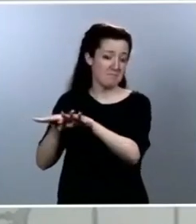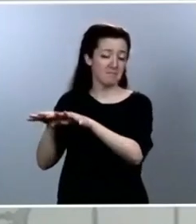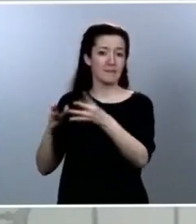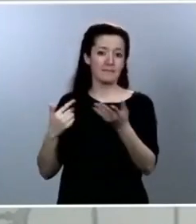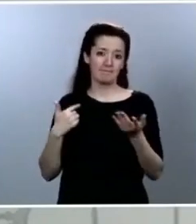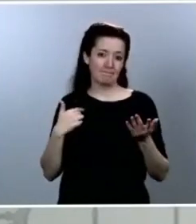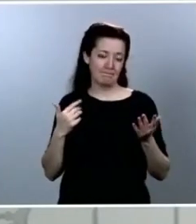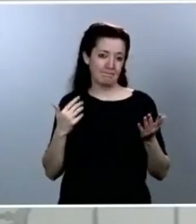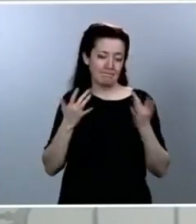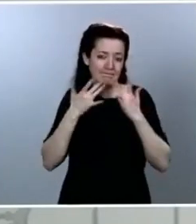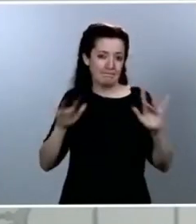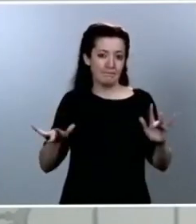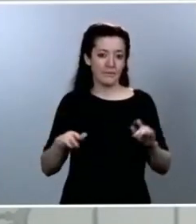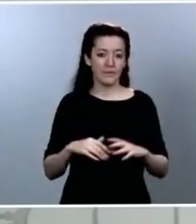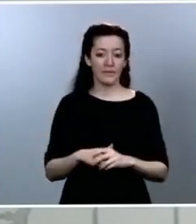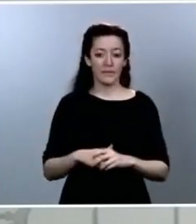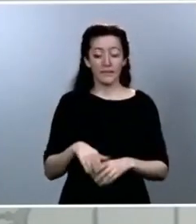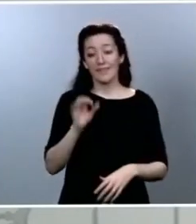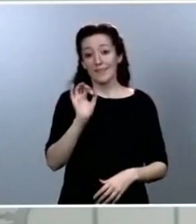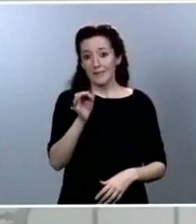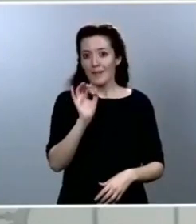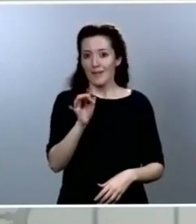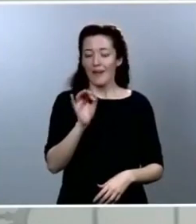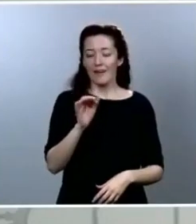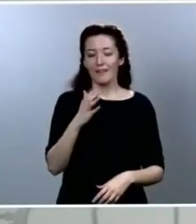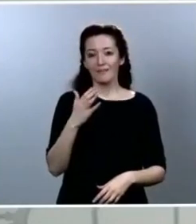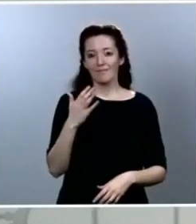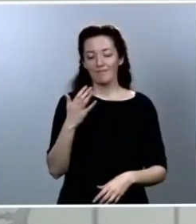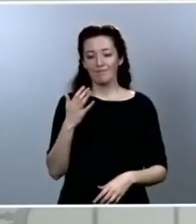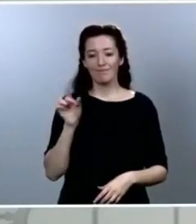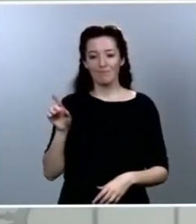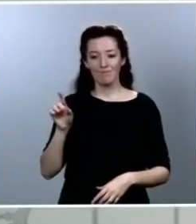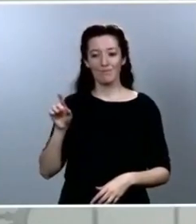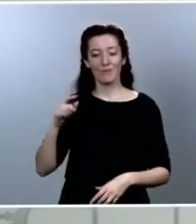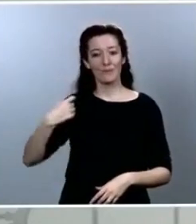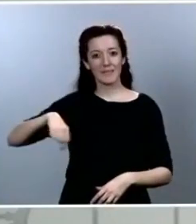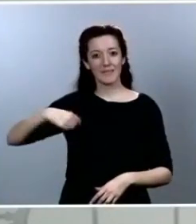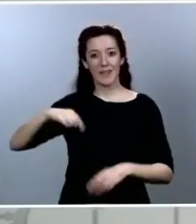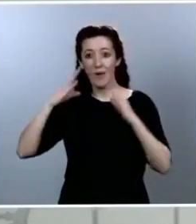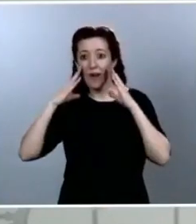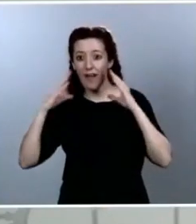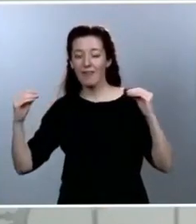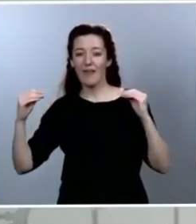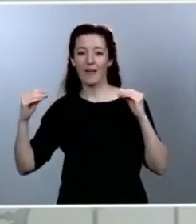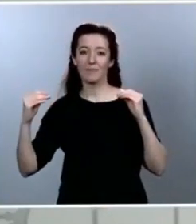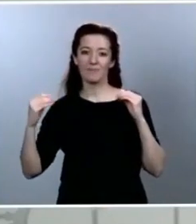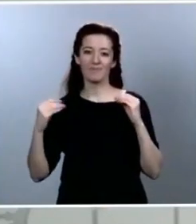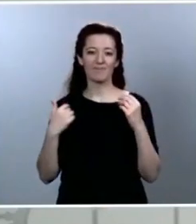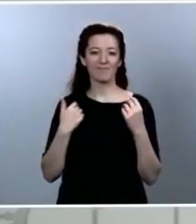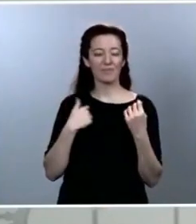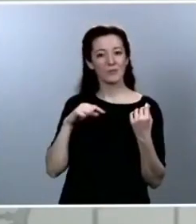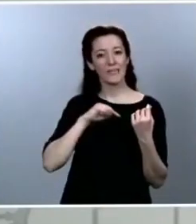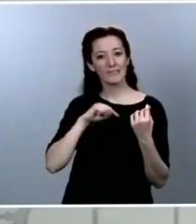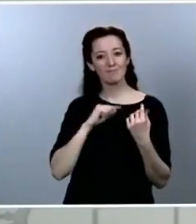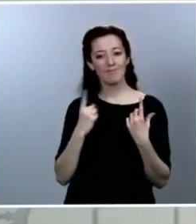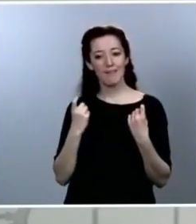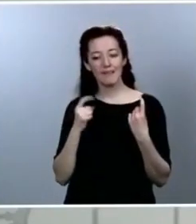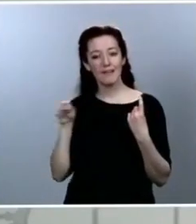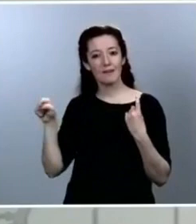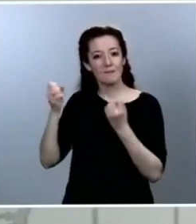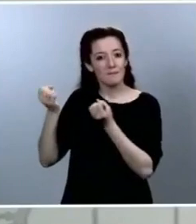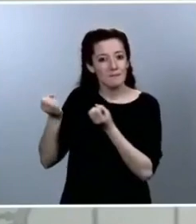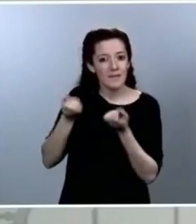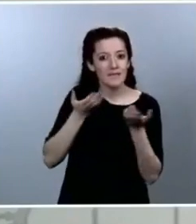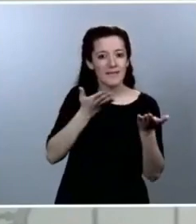personal del primer ministro holandés hacia España o hacia incluso también el gobierno de España como